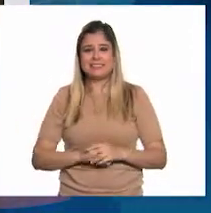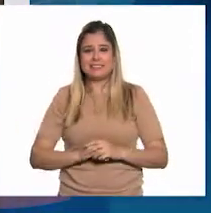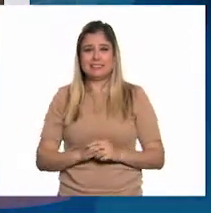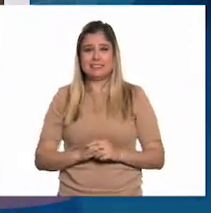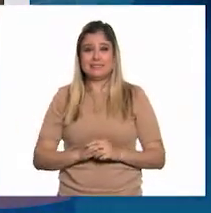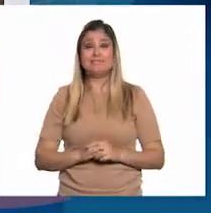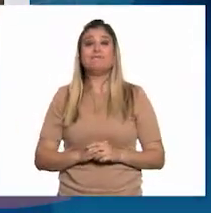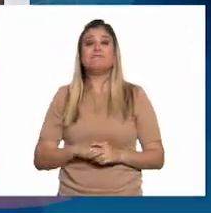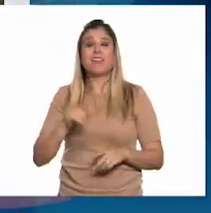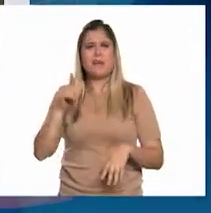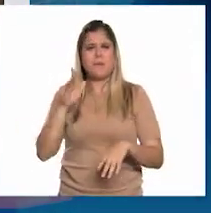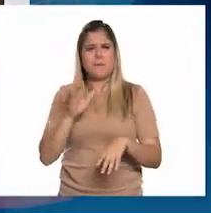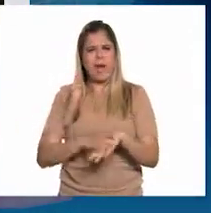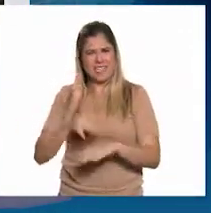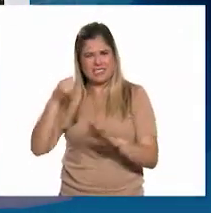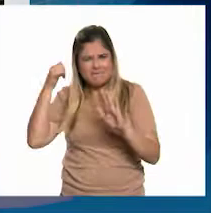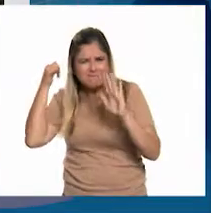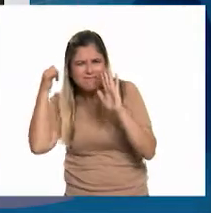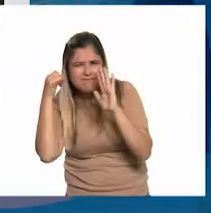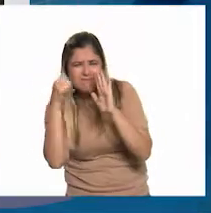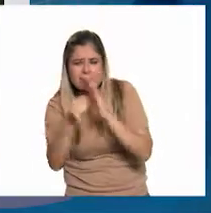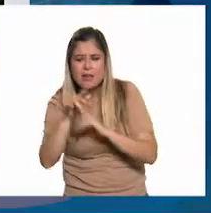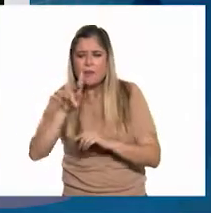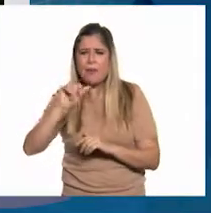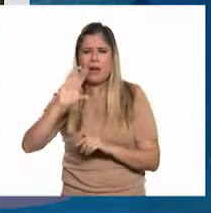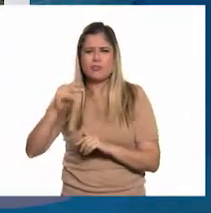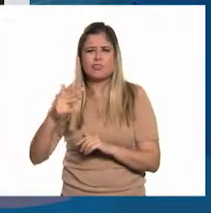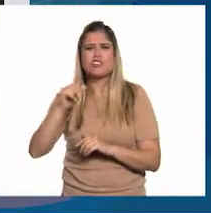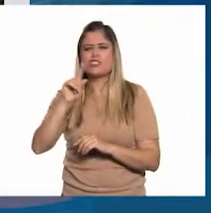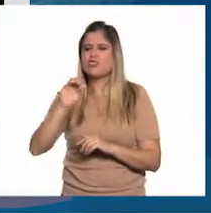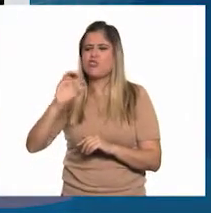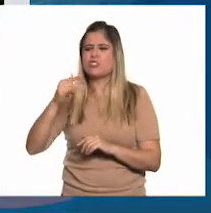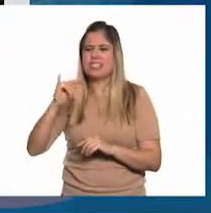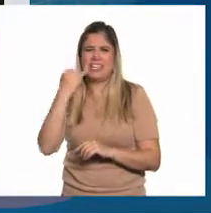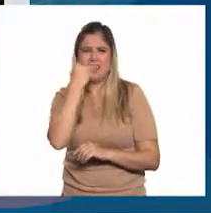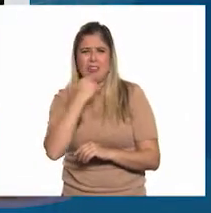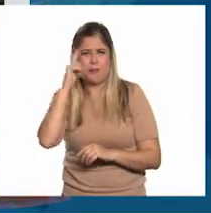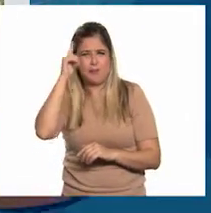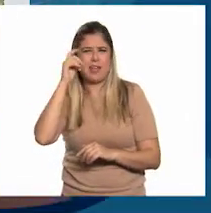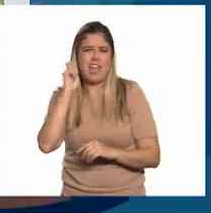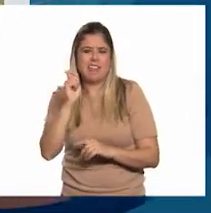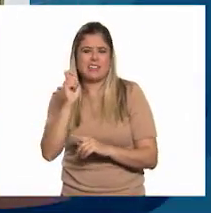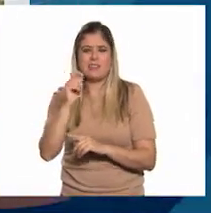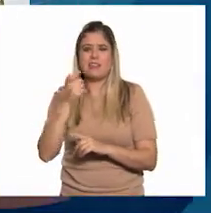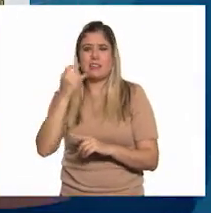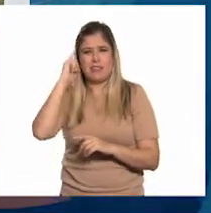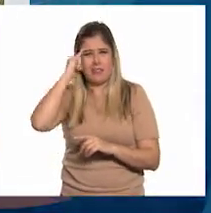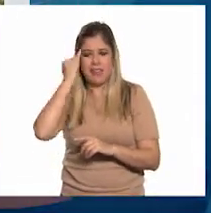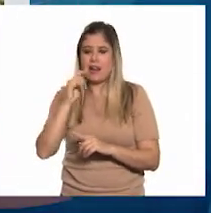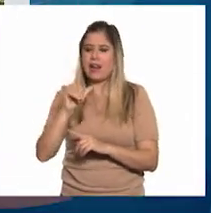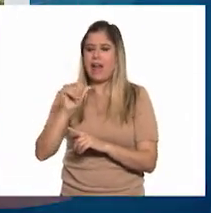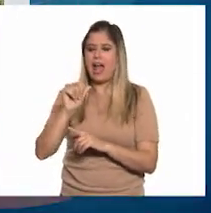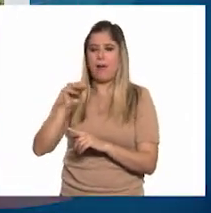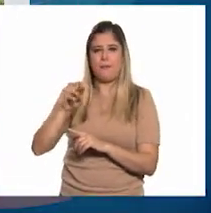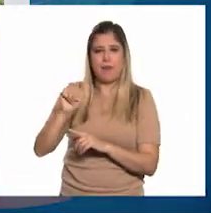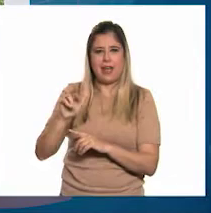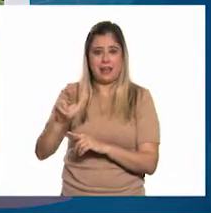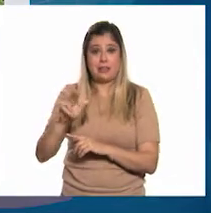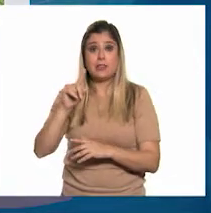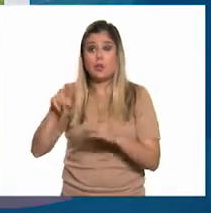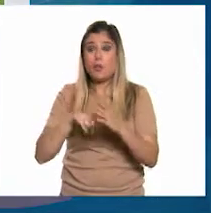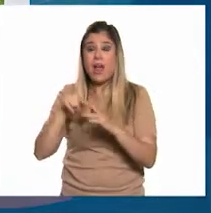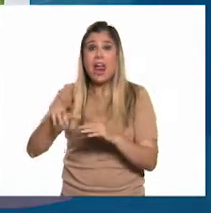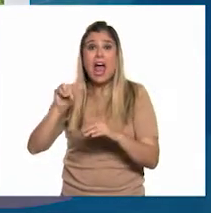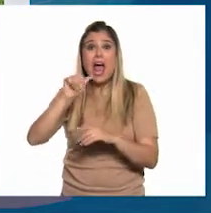Nos adentramos a la comunidad de Pauch, que en Sotzil significa ámbar. Estamos en Simojobel, Chiapas, cuna del